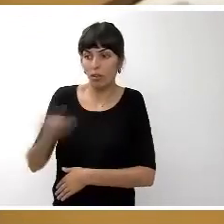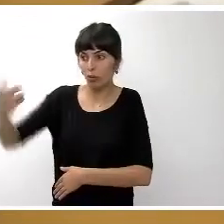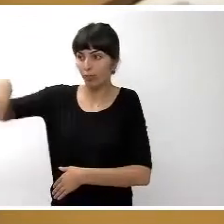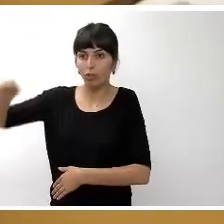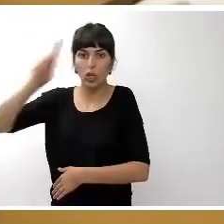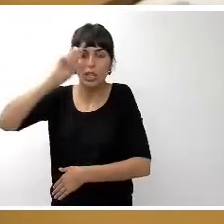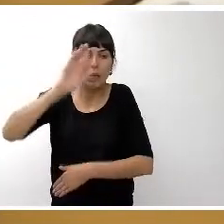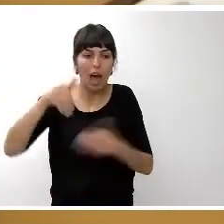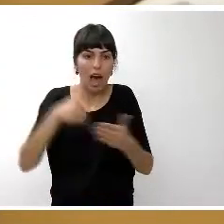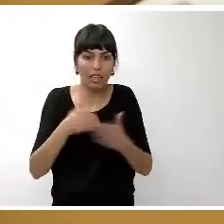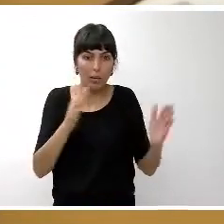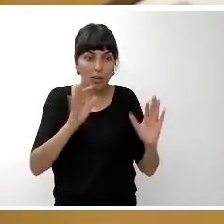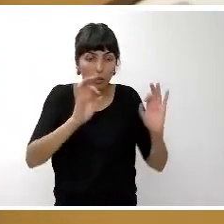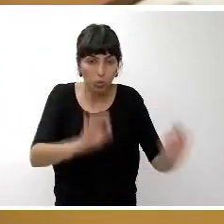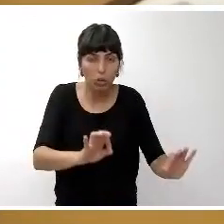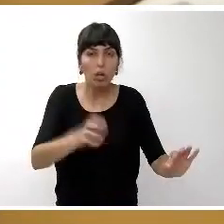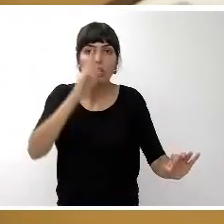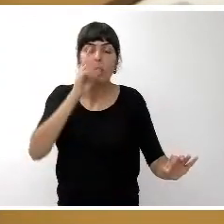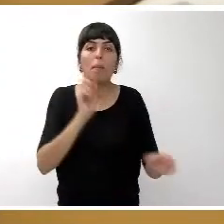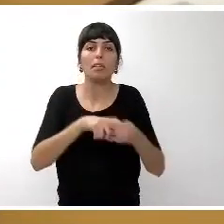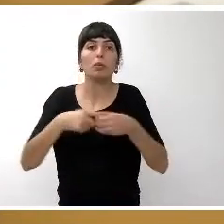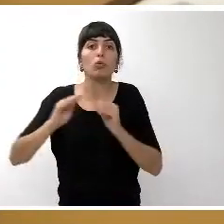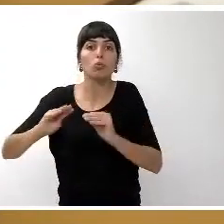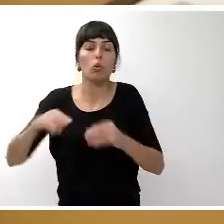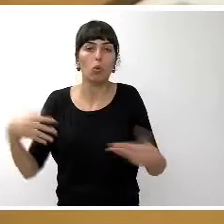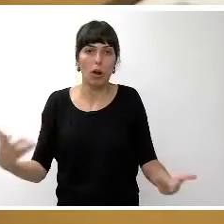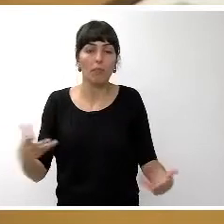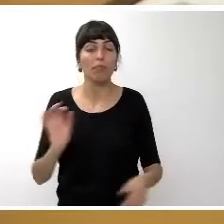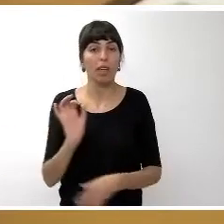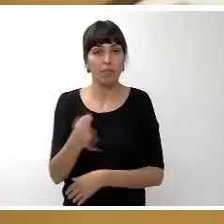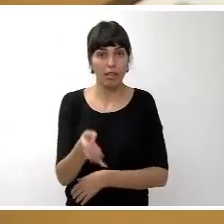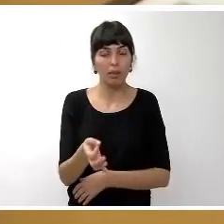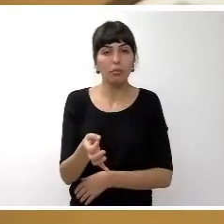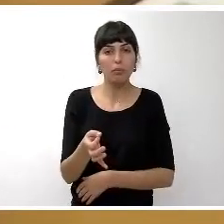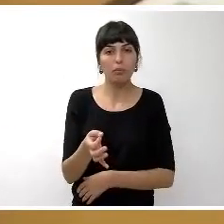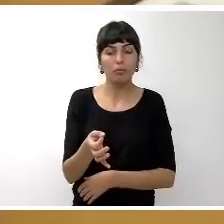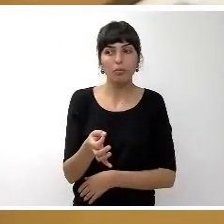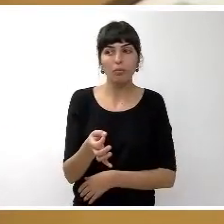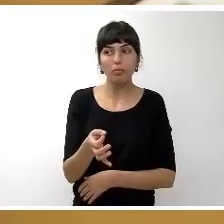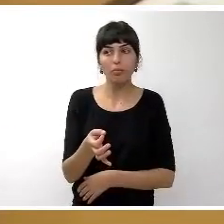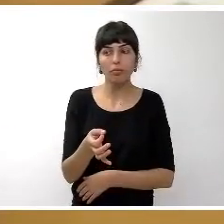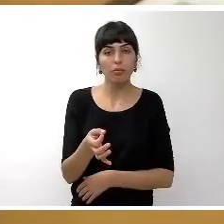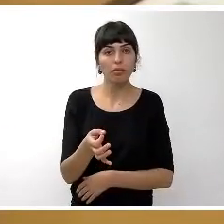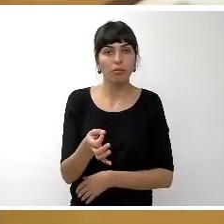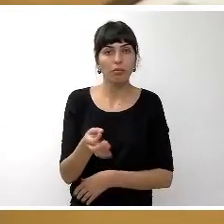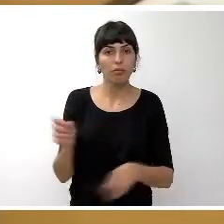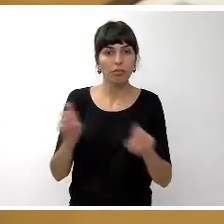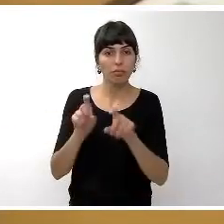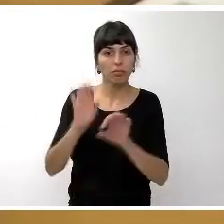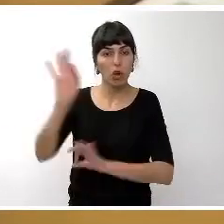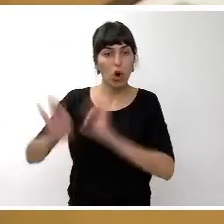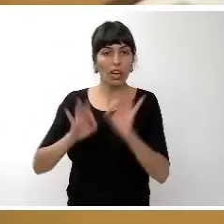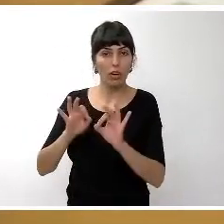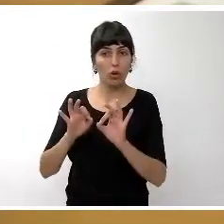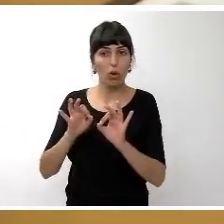momento cuál va a ser su participación es verdad que se ha reunido a ese órgano que representa a todos los alcaldes y